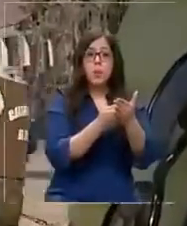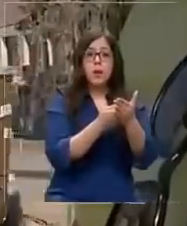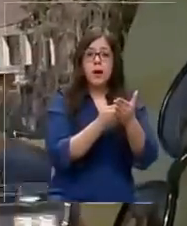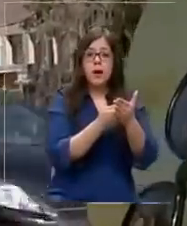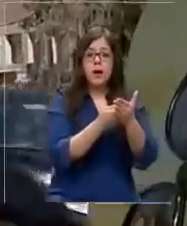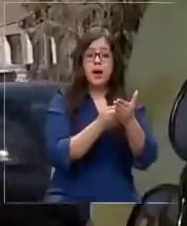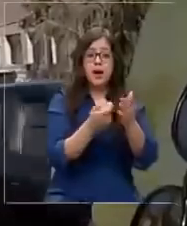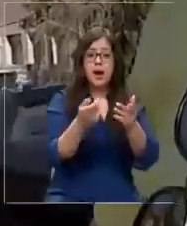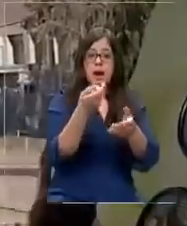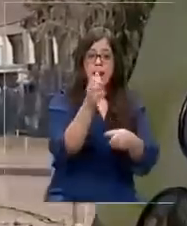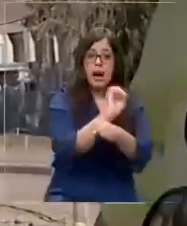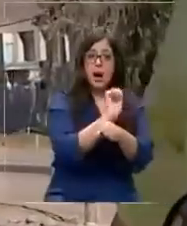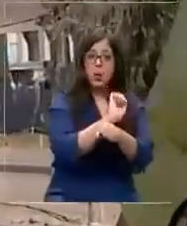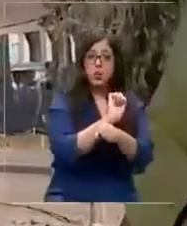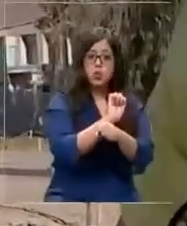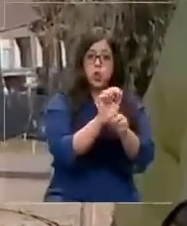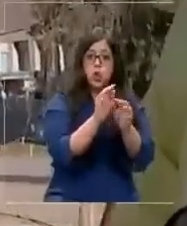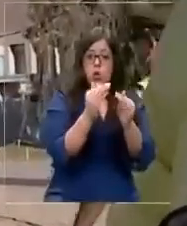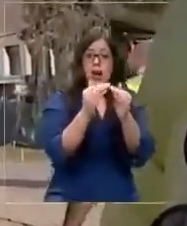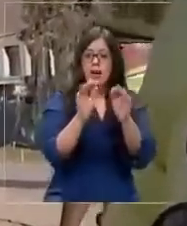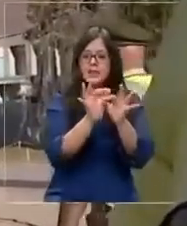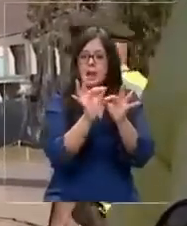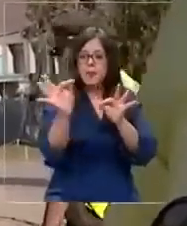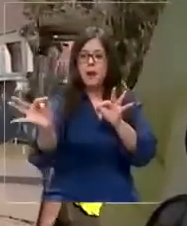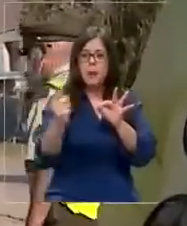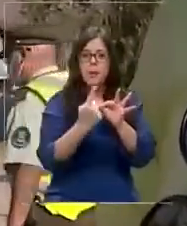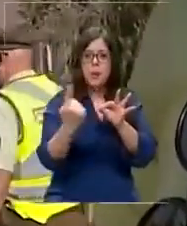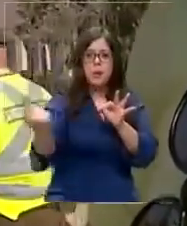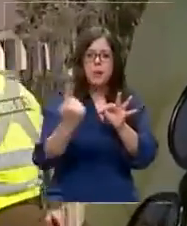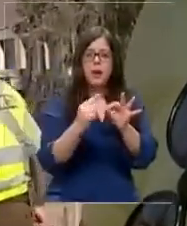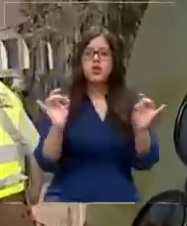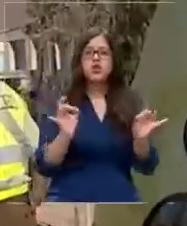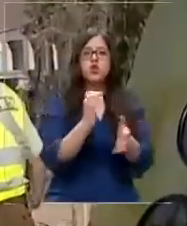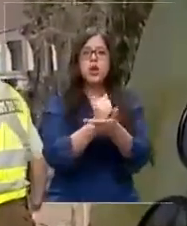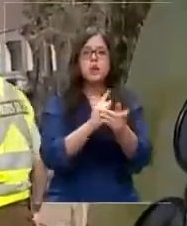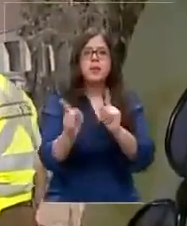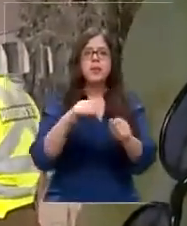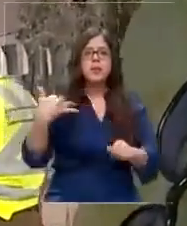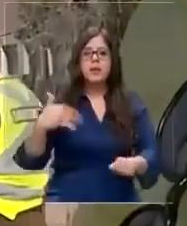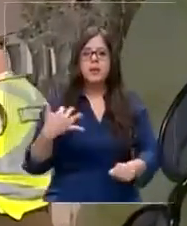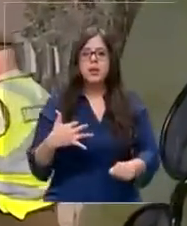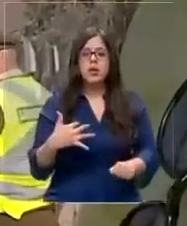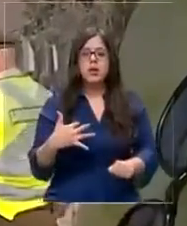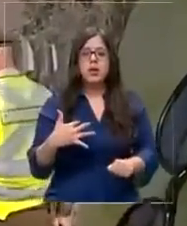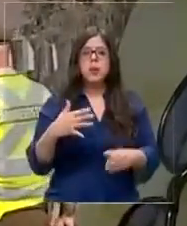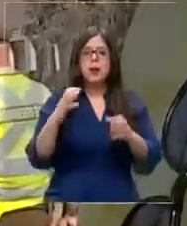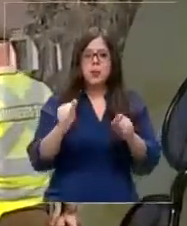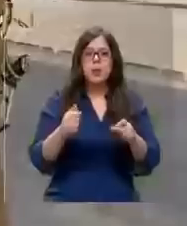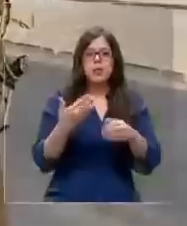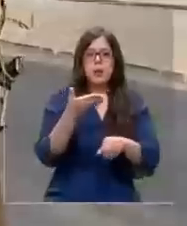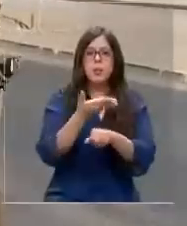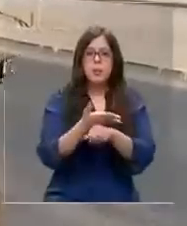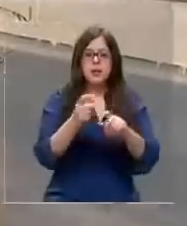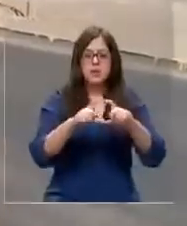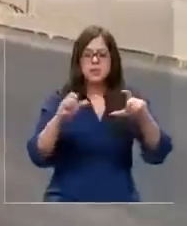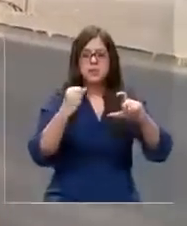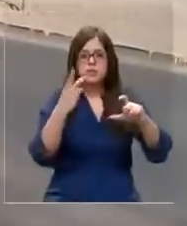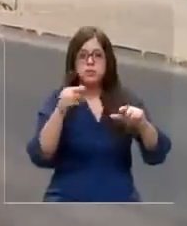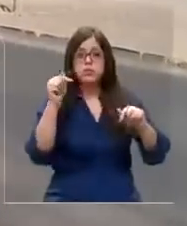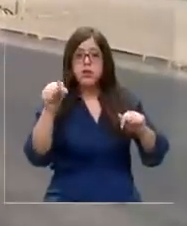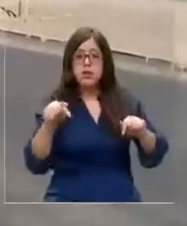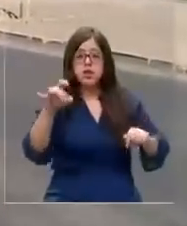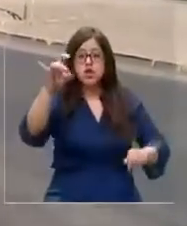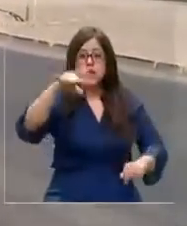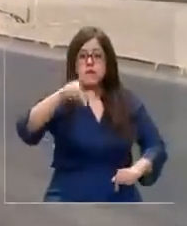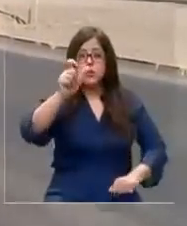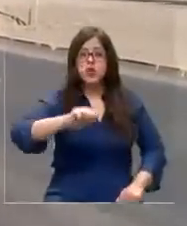y viceversa. Sería solamente para realizar trámites esenciales para su obtención de la placa patente. Así lo sabía este